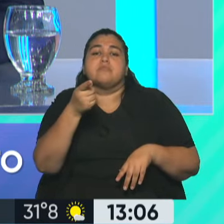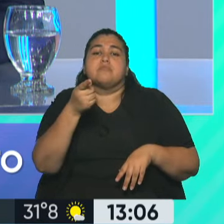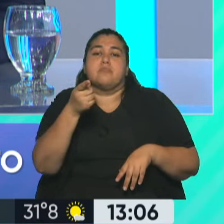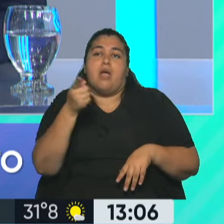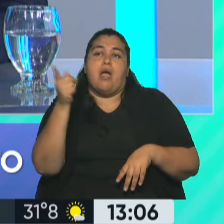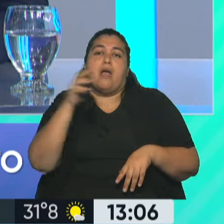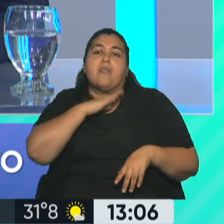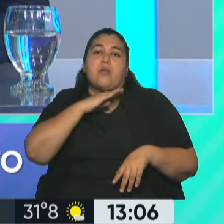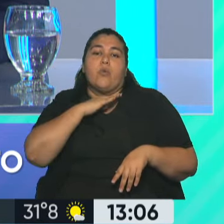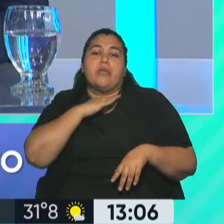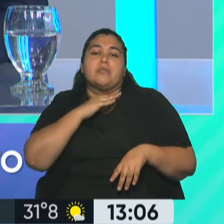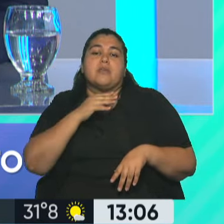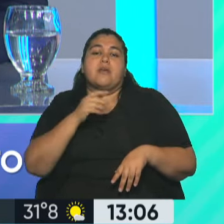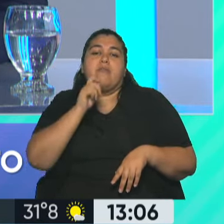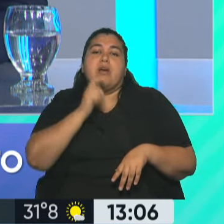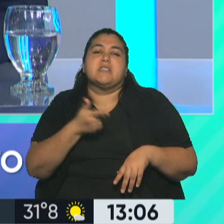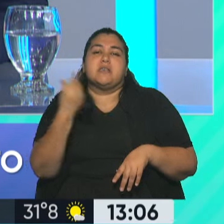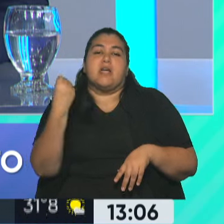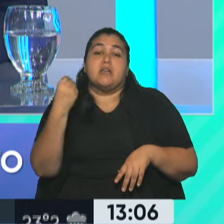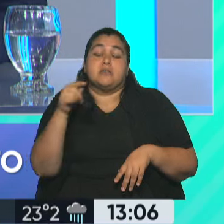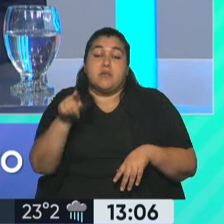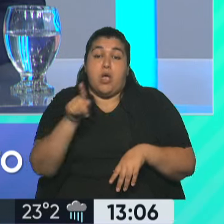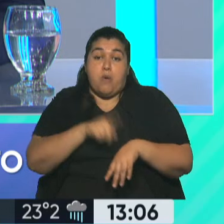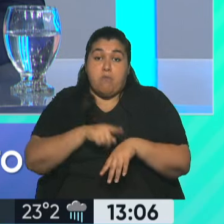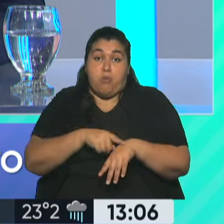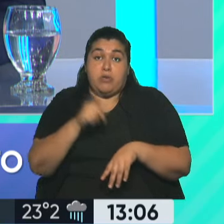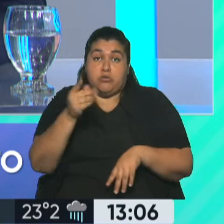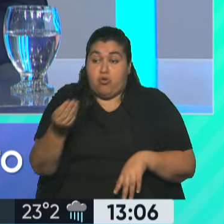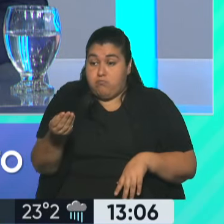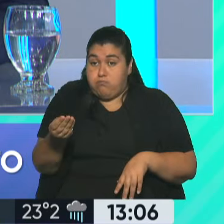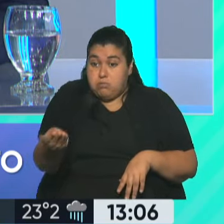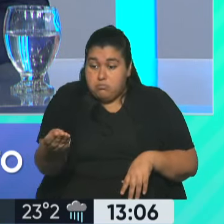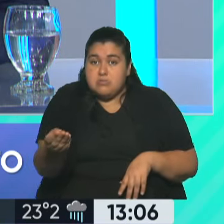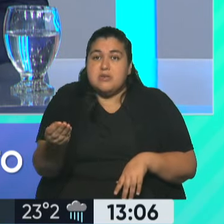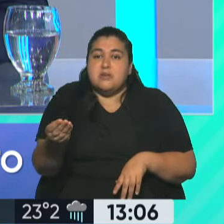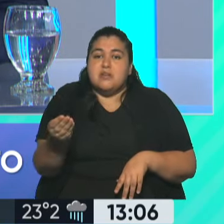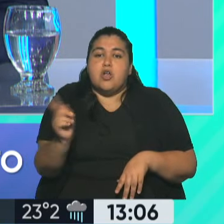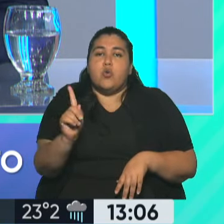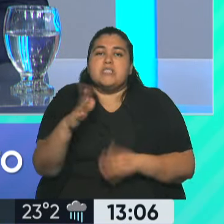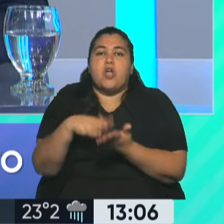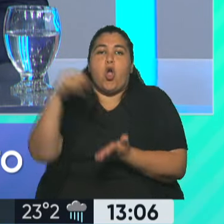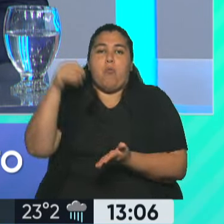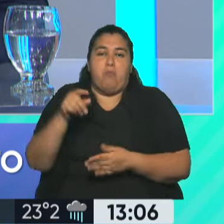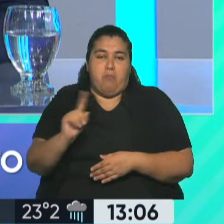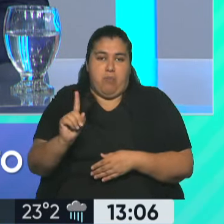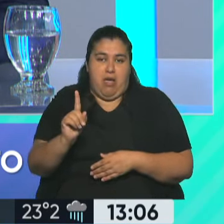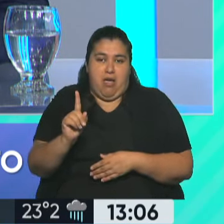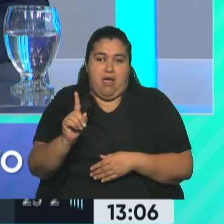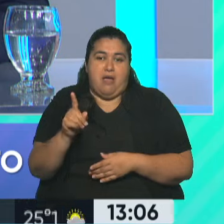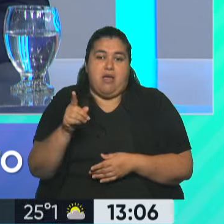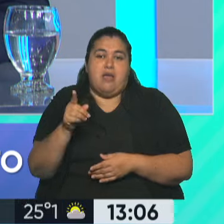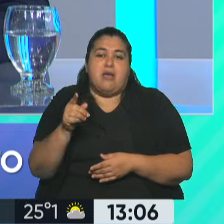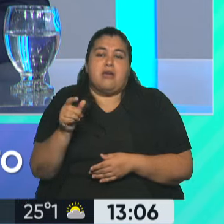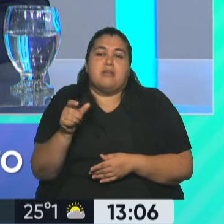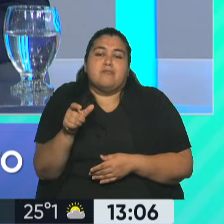delincuentes y ponen un dispositivo donde uno introduce la tarjeta y lo que hace no es clonar la tarjeta de débito, sino